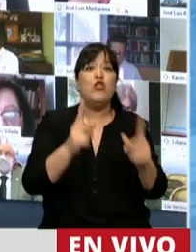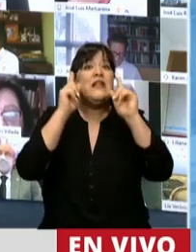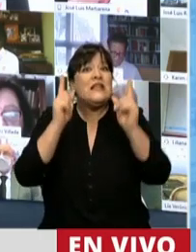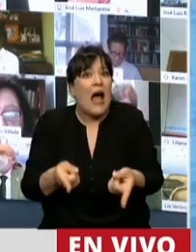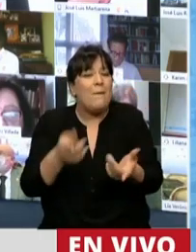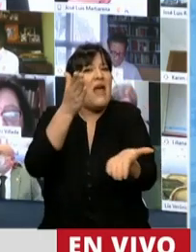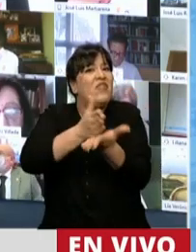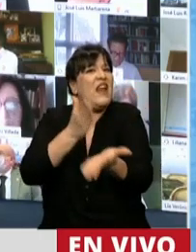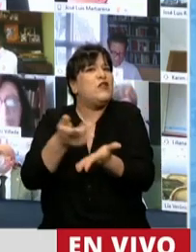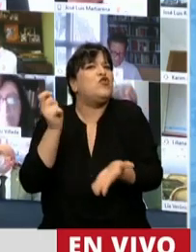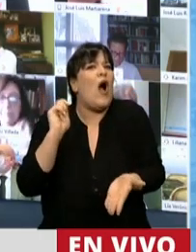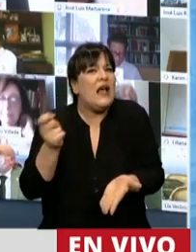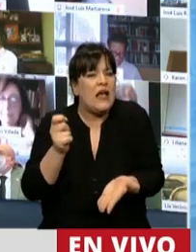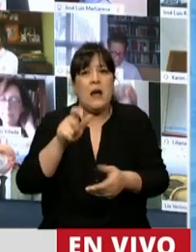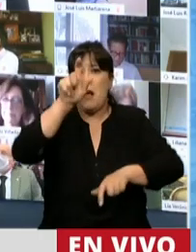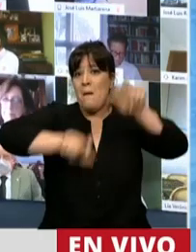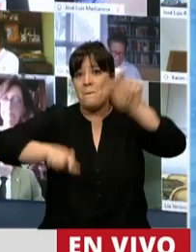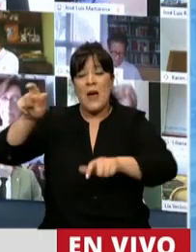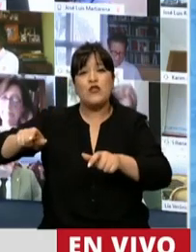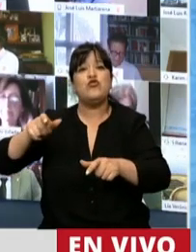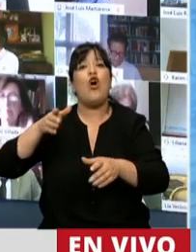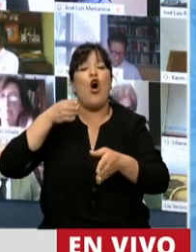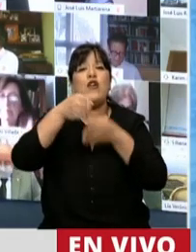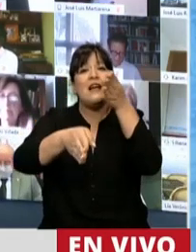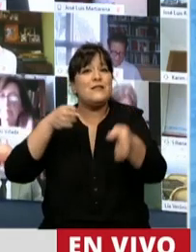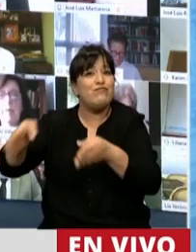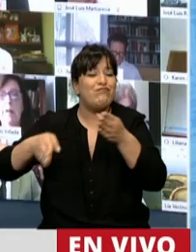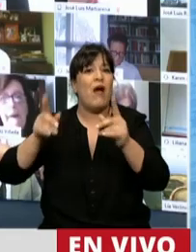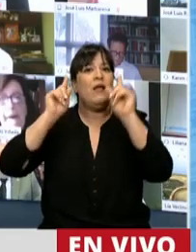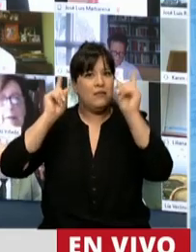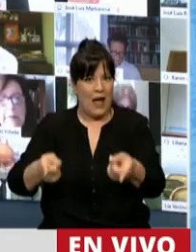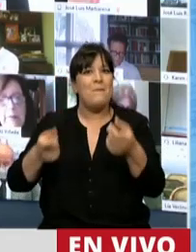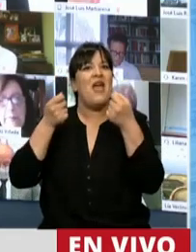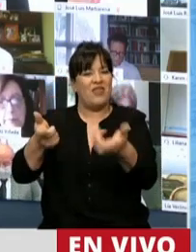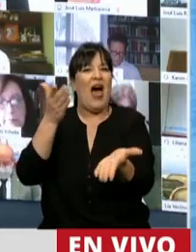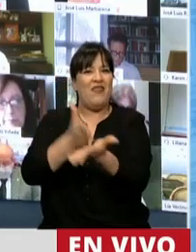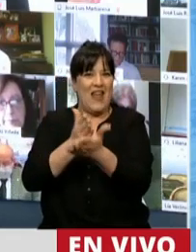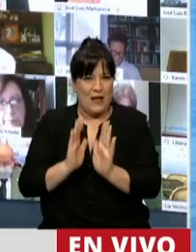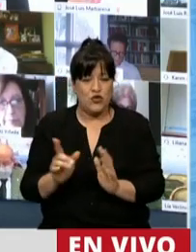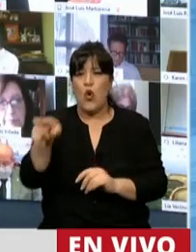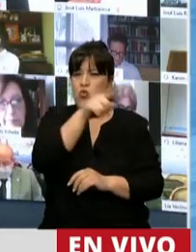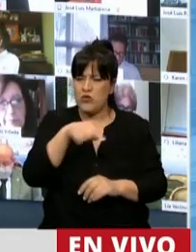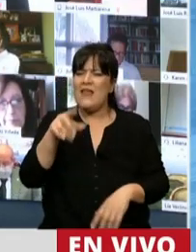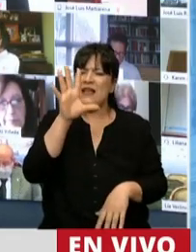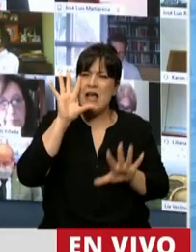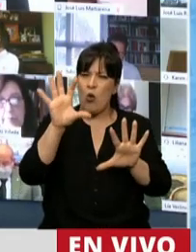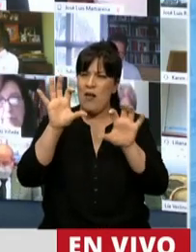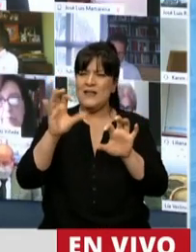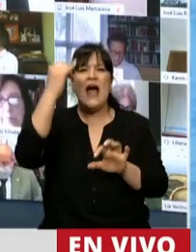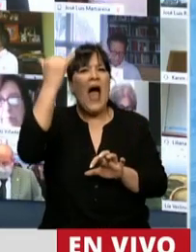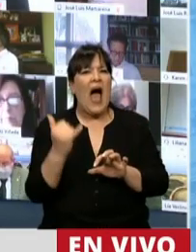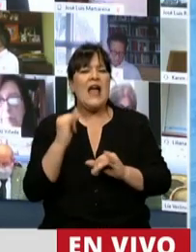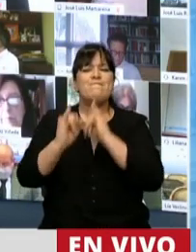rol fundamental, con lo cual hoy estamos dando un paso trascendental que tiene que ver no solamente con reconocerles derechos